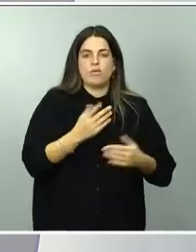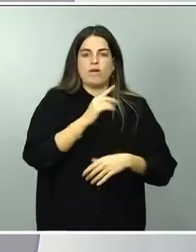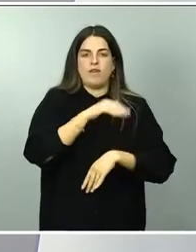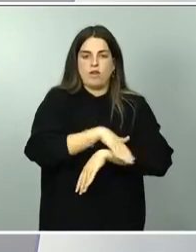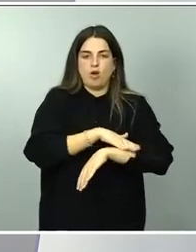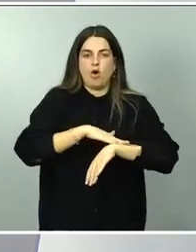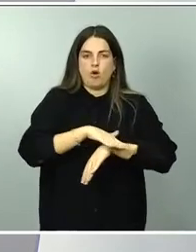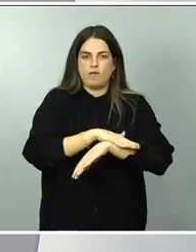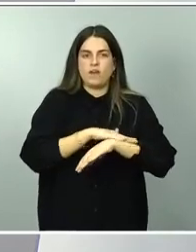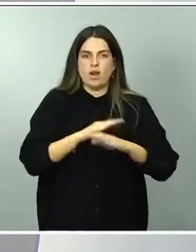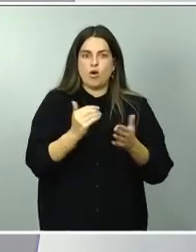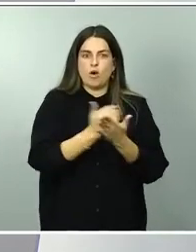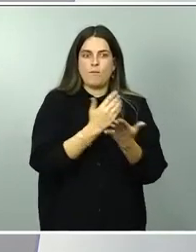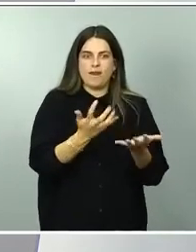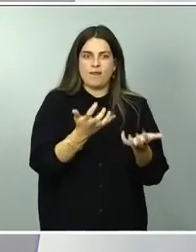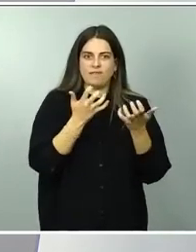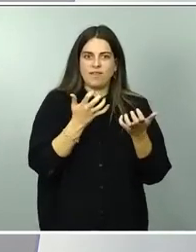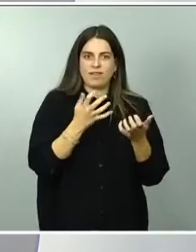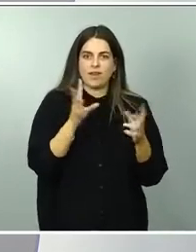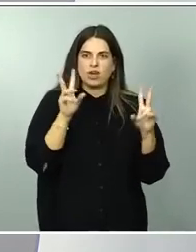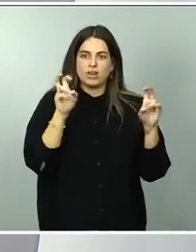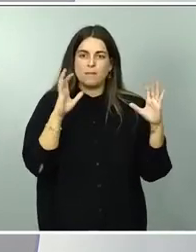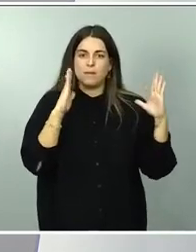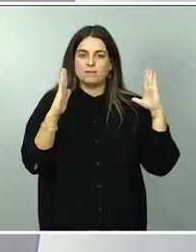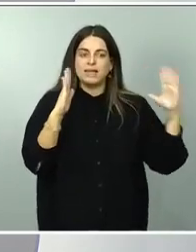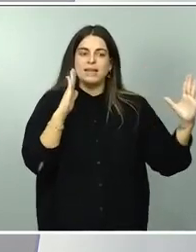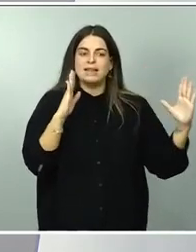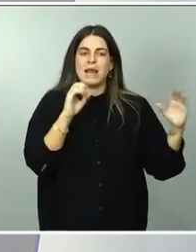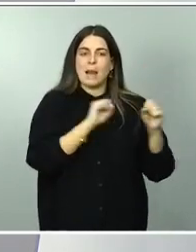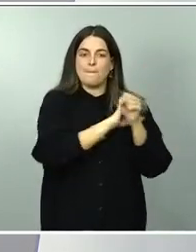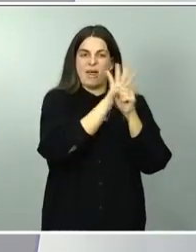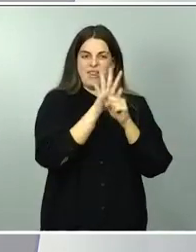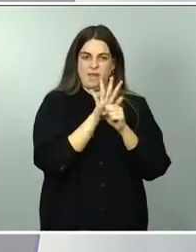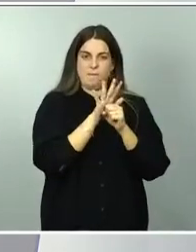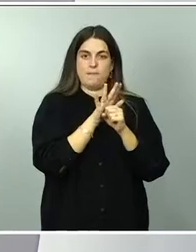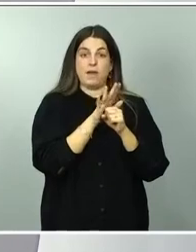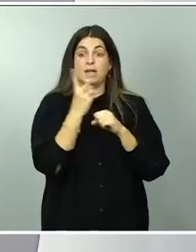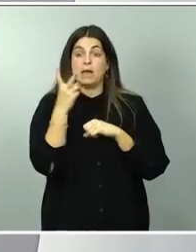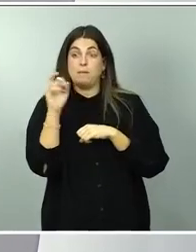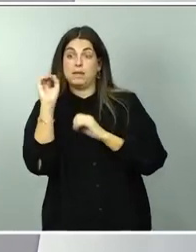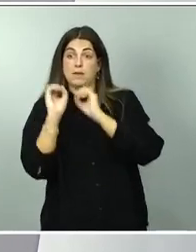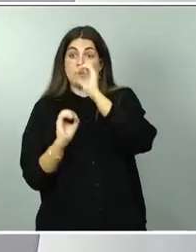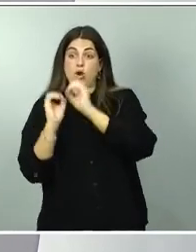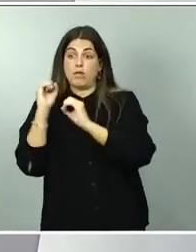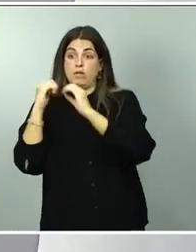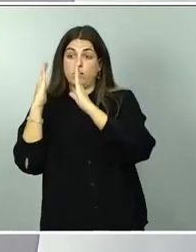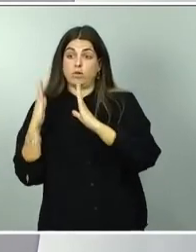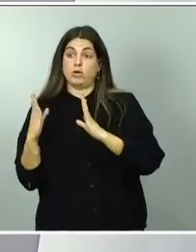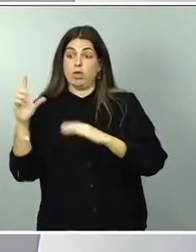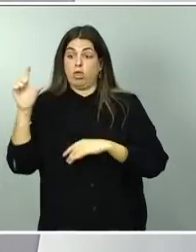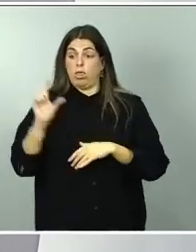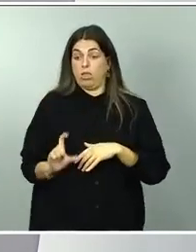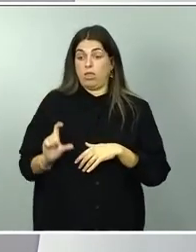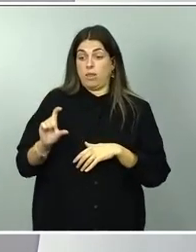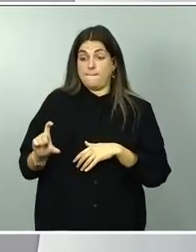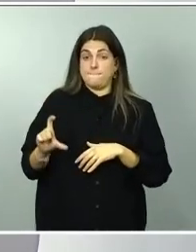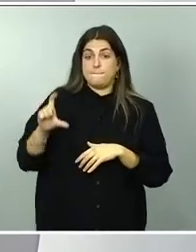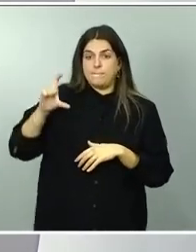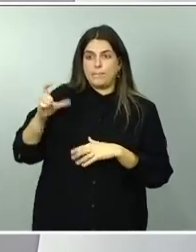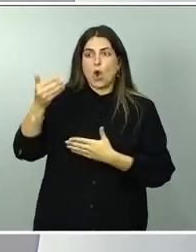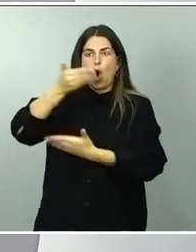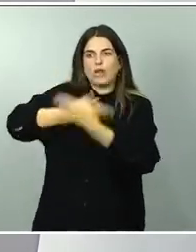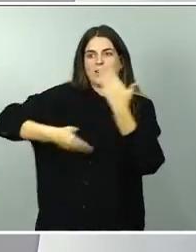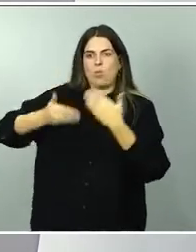el momento de la pandemia, mientras que el 20% de los hogares con mayor renta fueron contribuyentes netos.